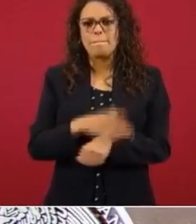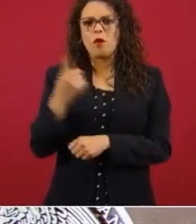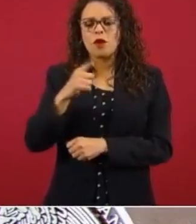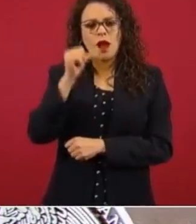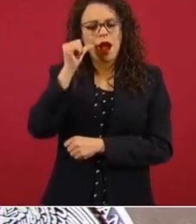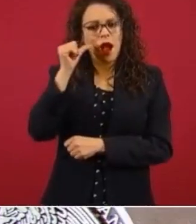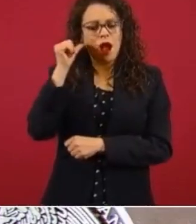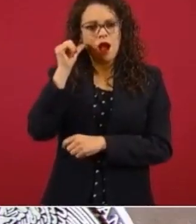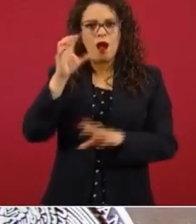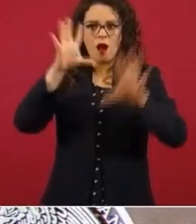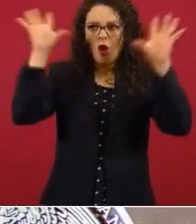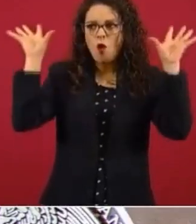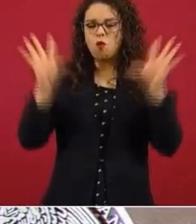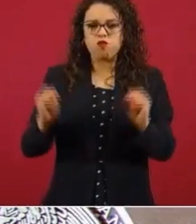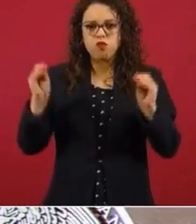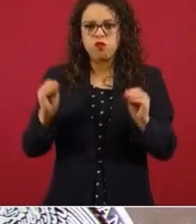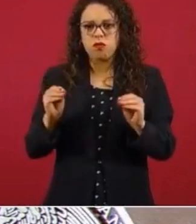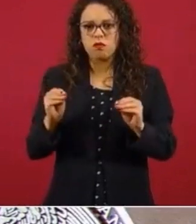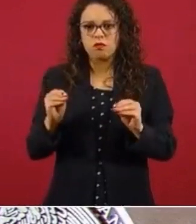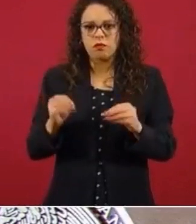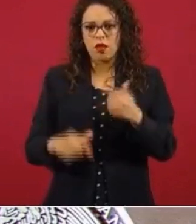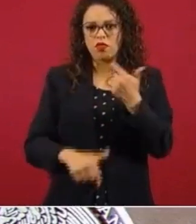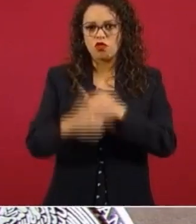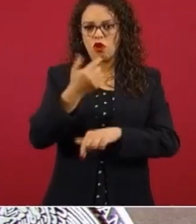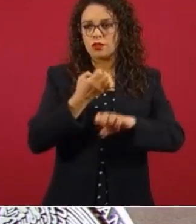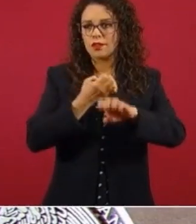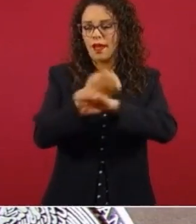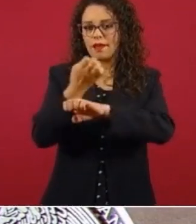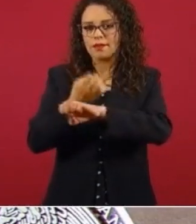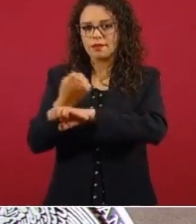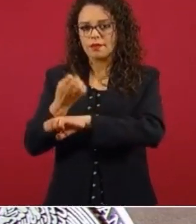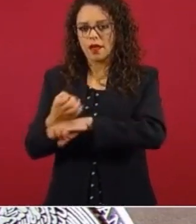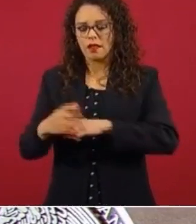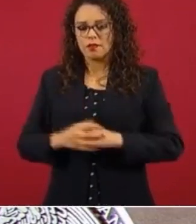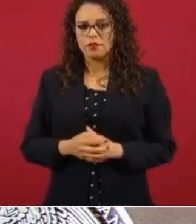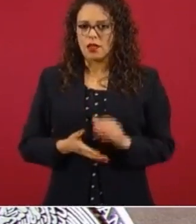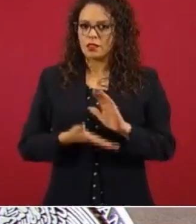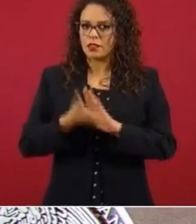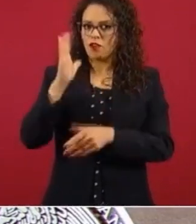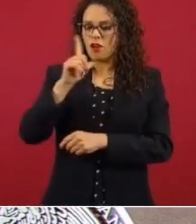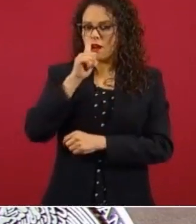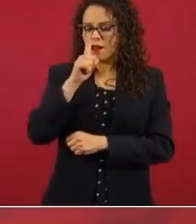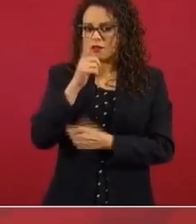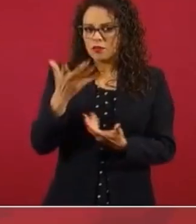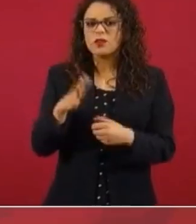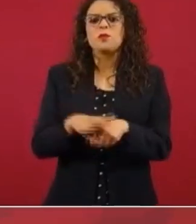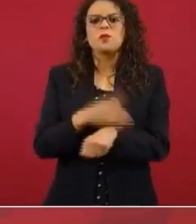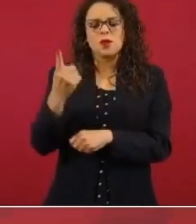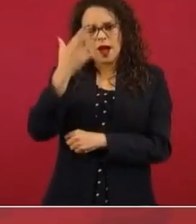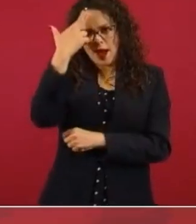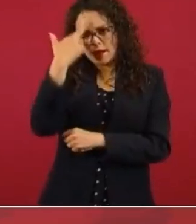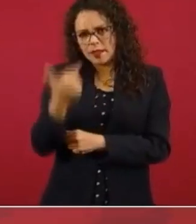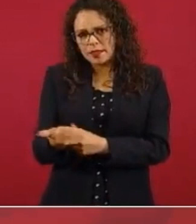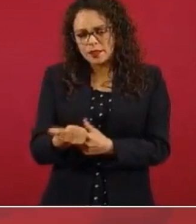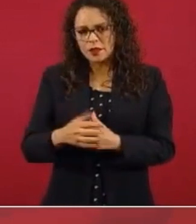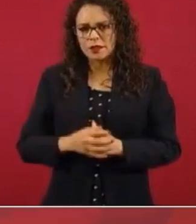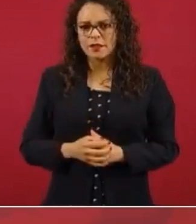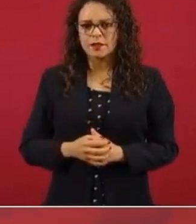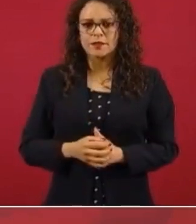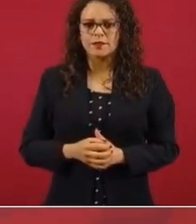este apagón en 12 estados, ¿a qué se debió?,